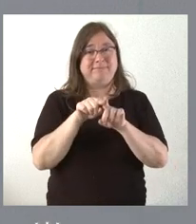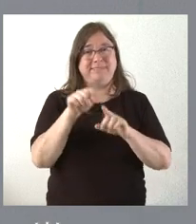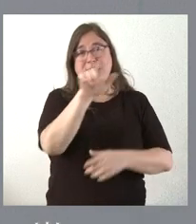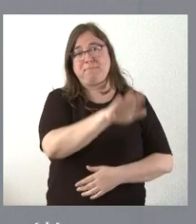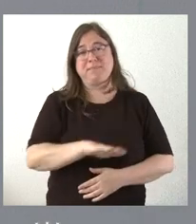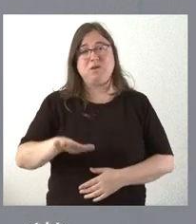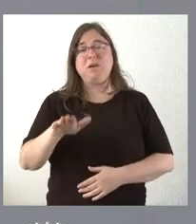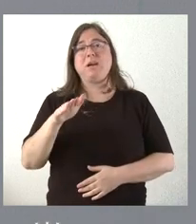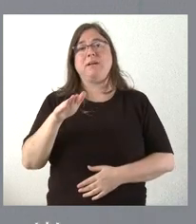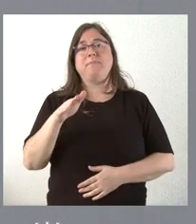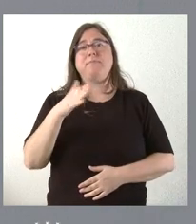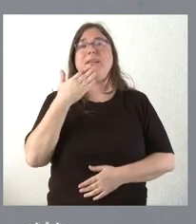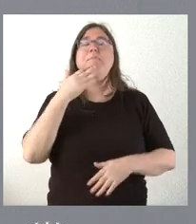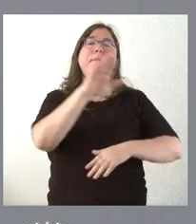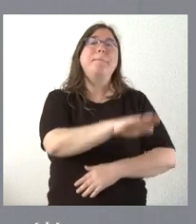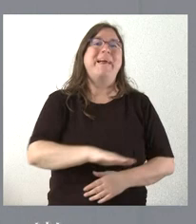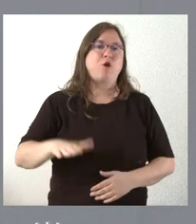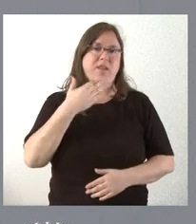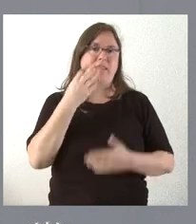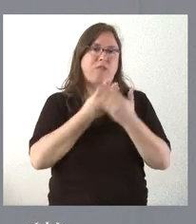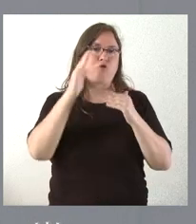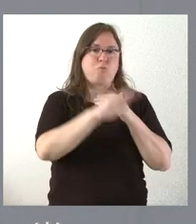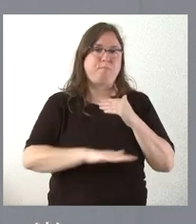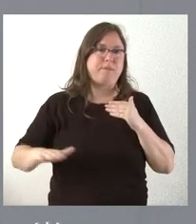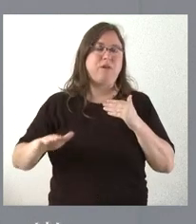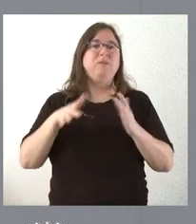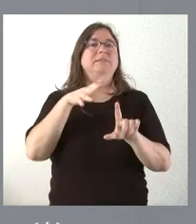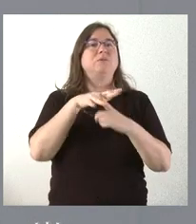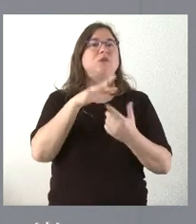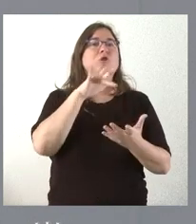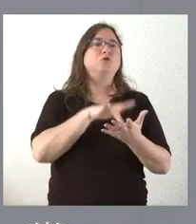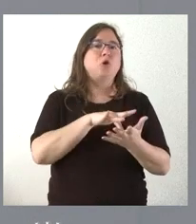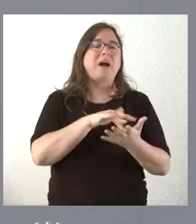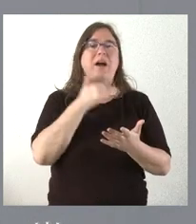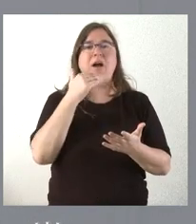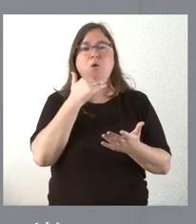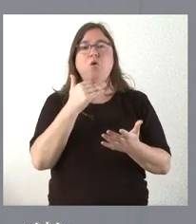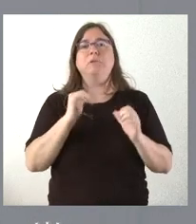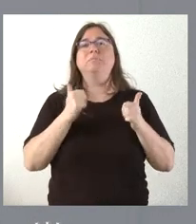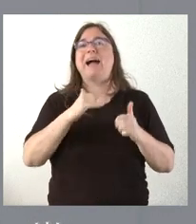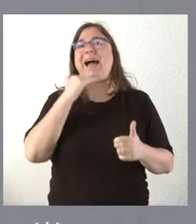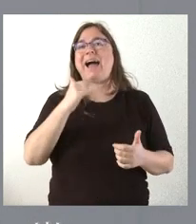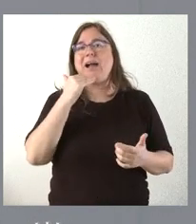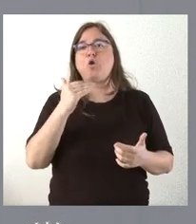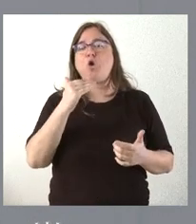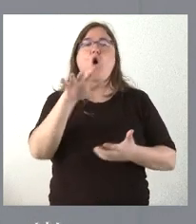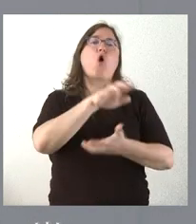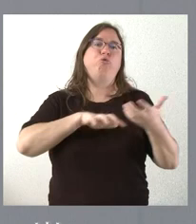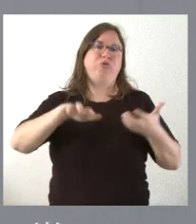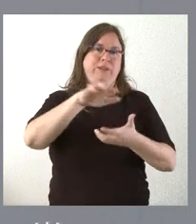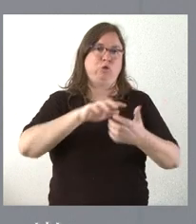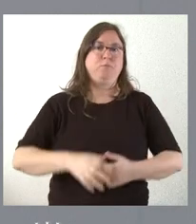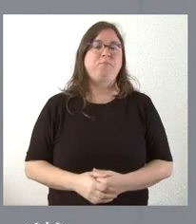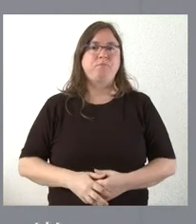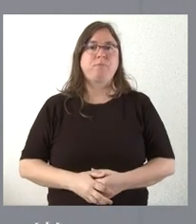menores en situaciones de haber sufrido o padecido o iniciado algún tipo de conflicto. La